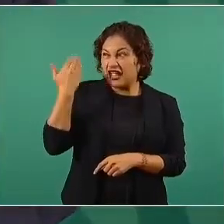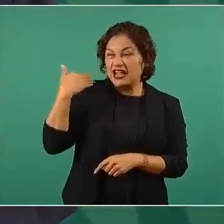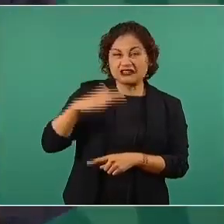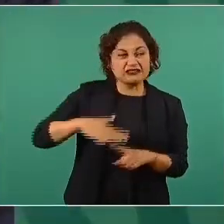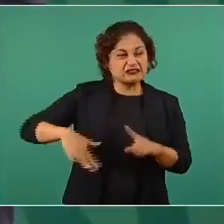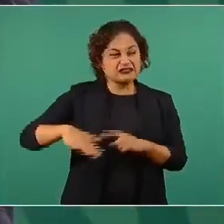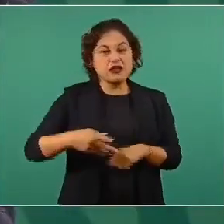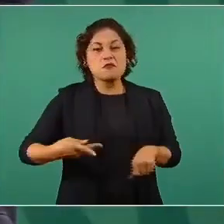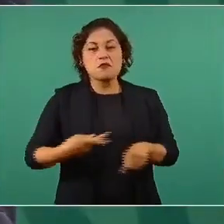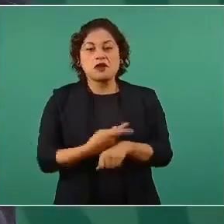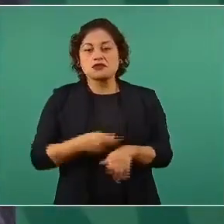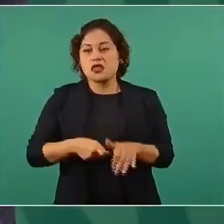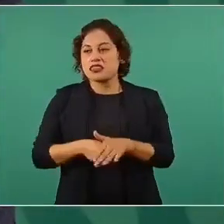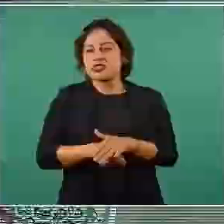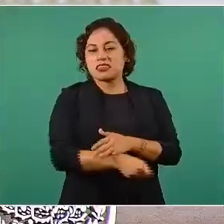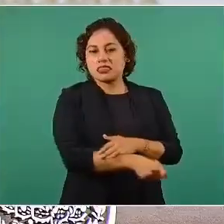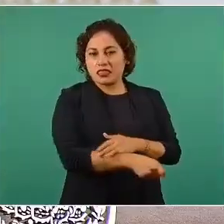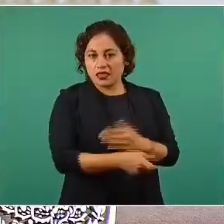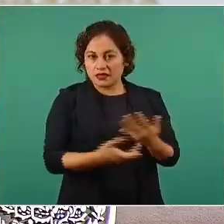que entregaban